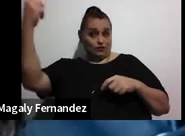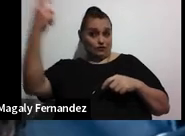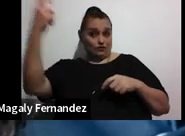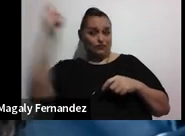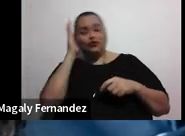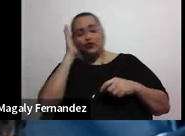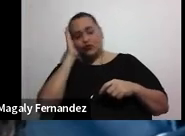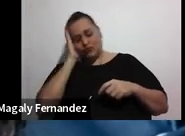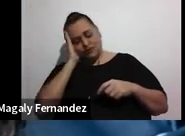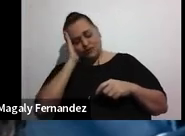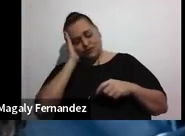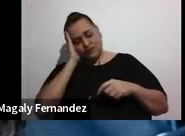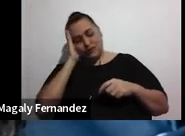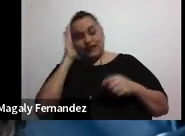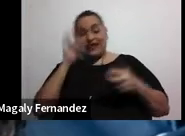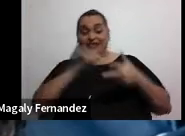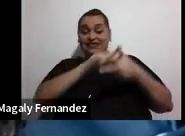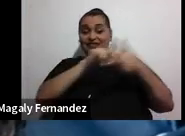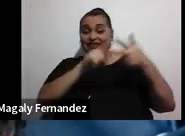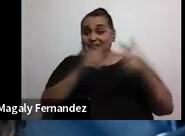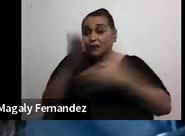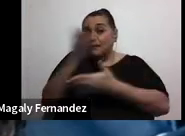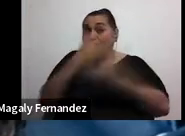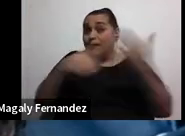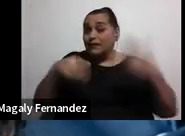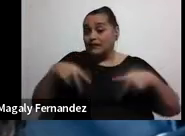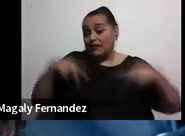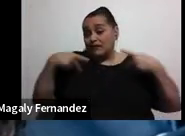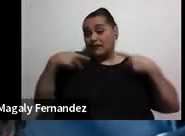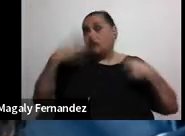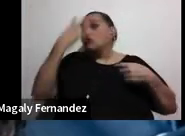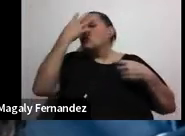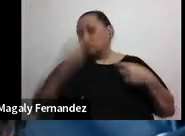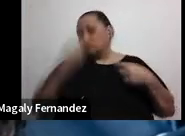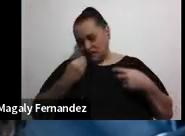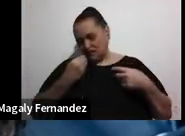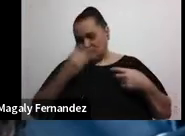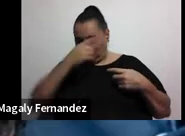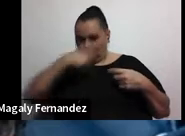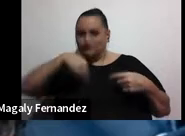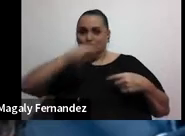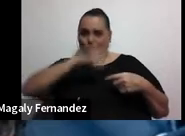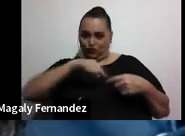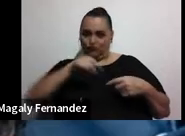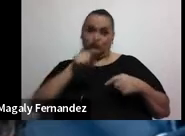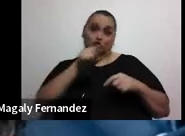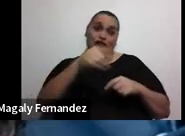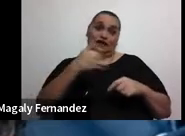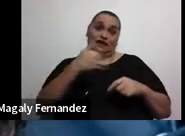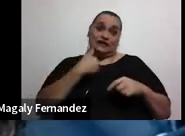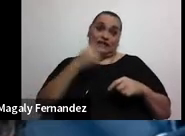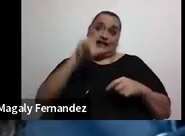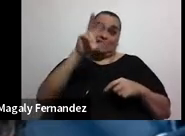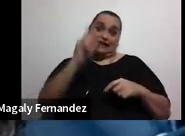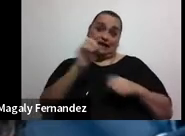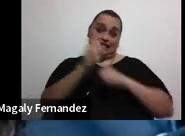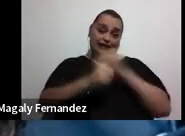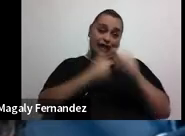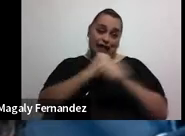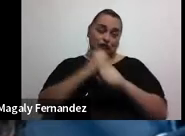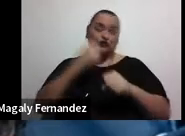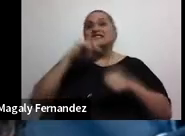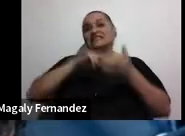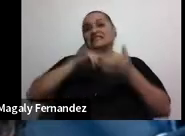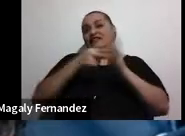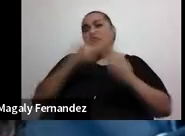Pasamos una tercera parte de nuestras vidas durmiendo. Ah, si ustedes tienen 30 años, habrán dormido 10 años en